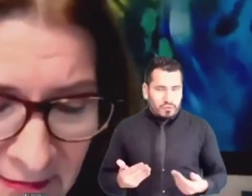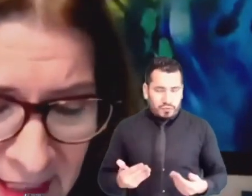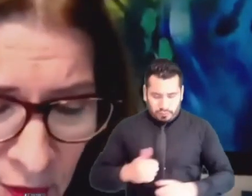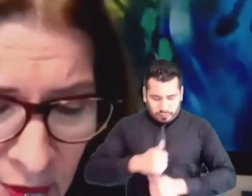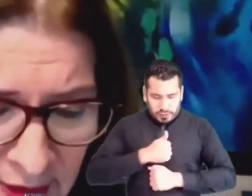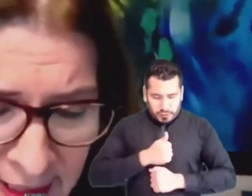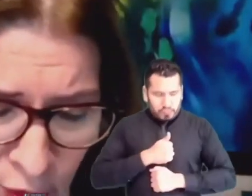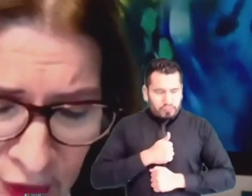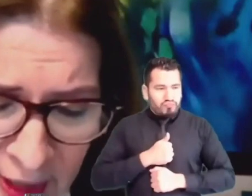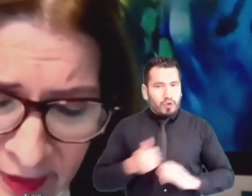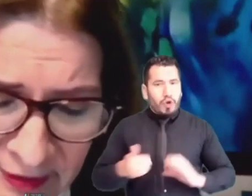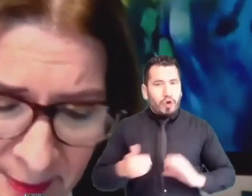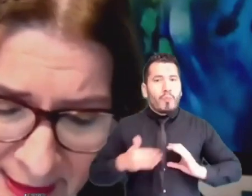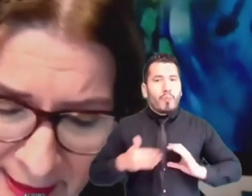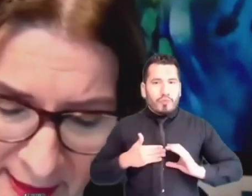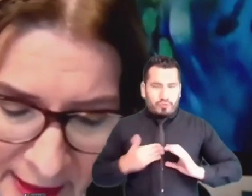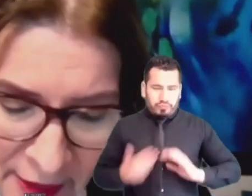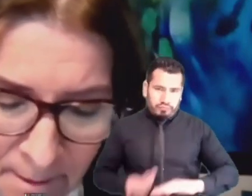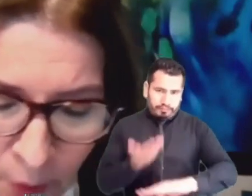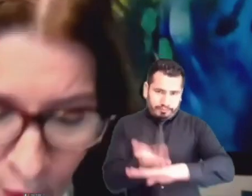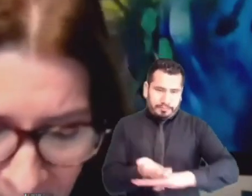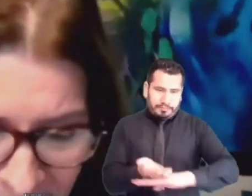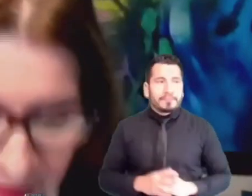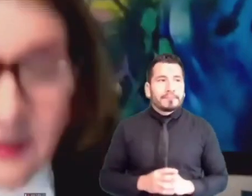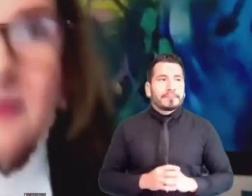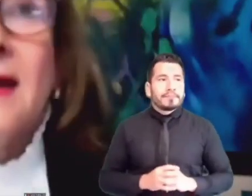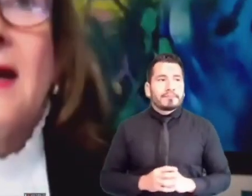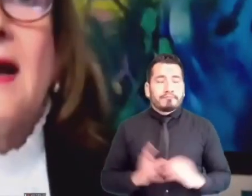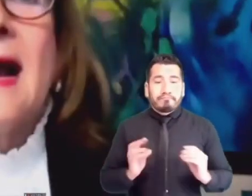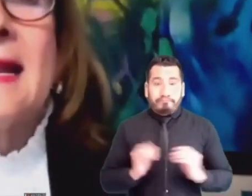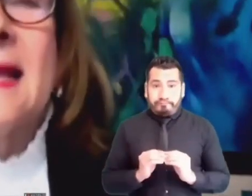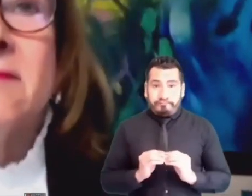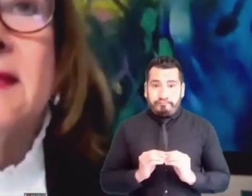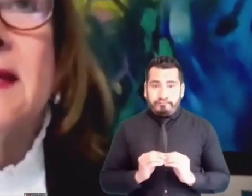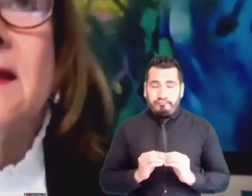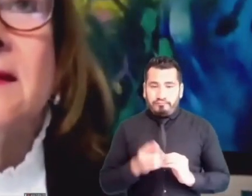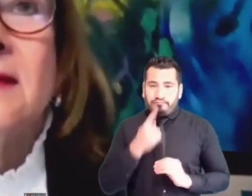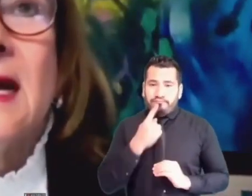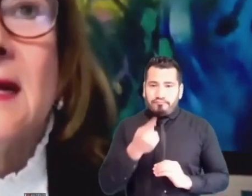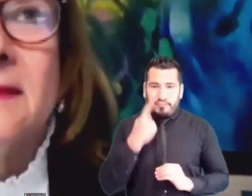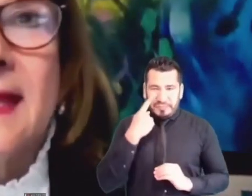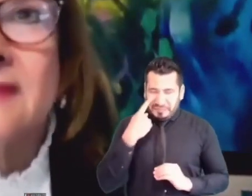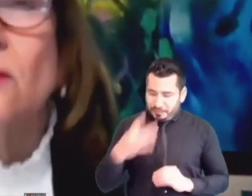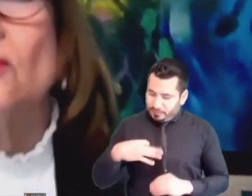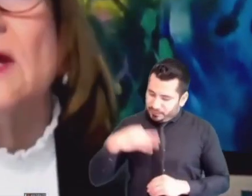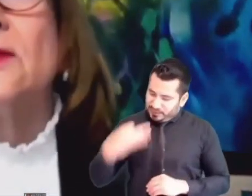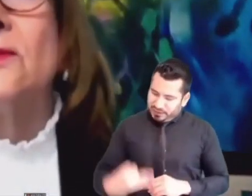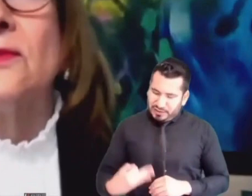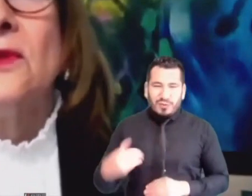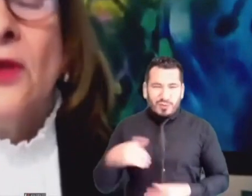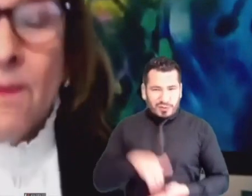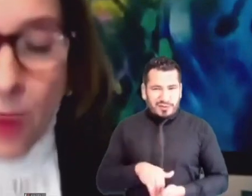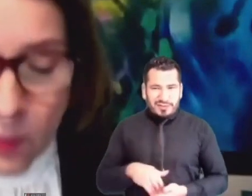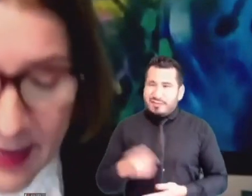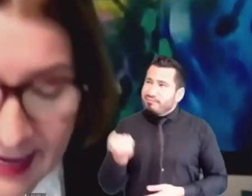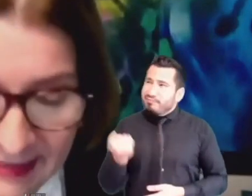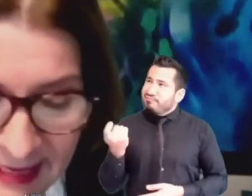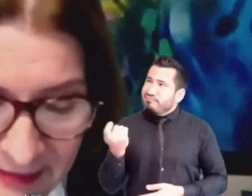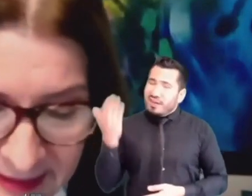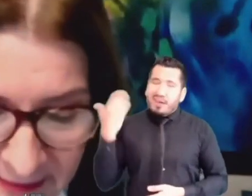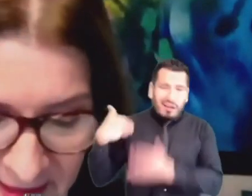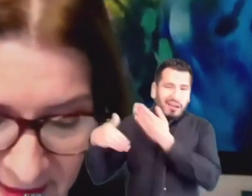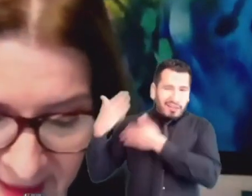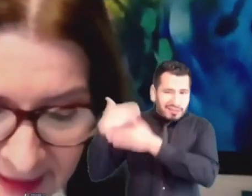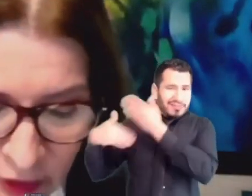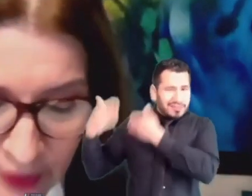en ese sentido. Y lo cierro de esta manera. Volver a la ética de hace unos años. Volver a esa